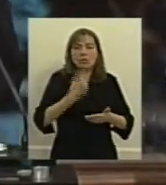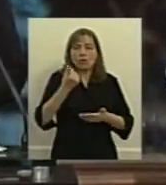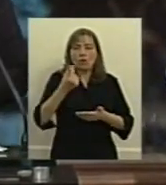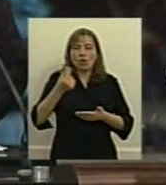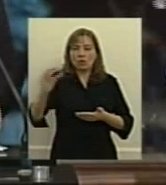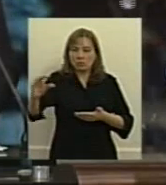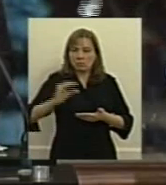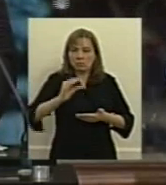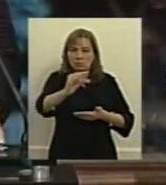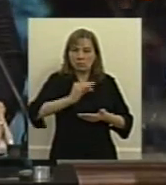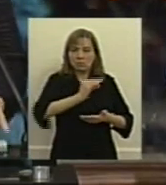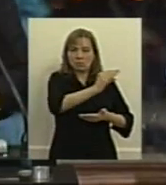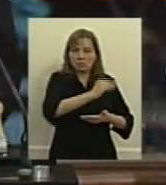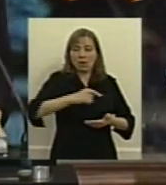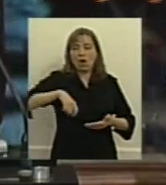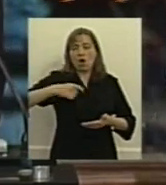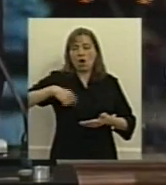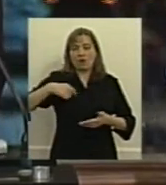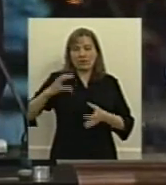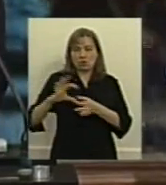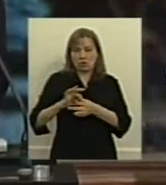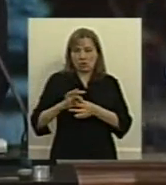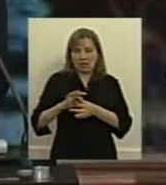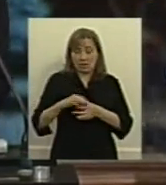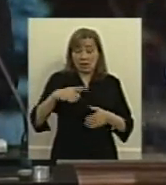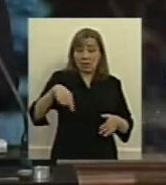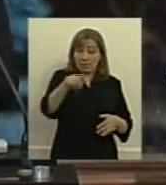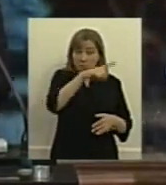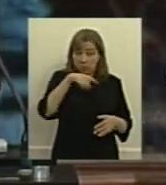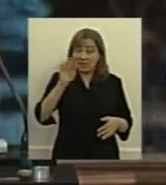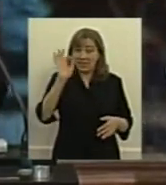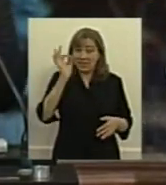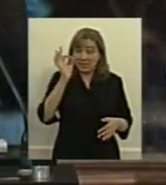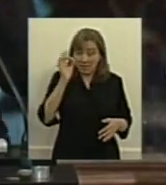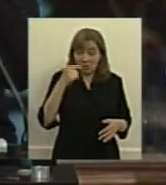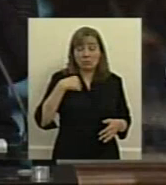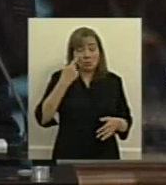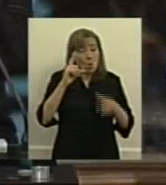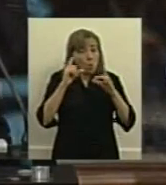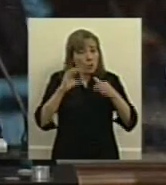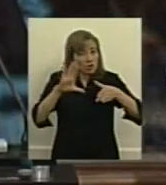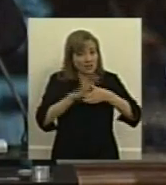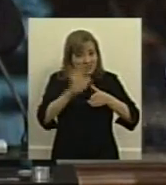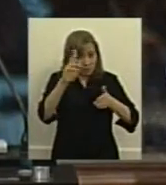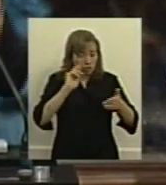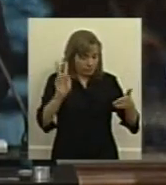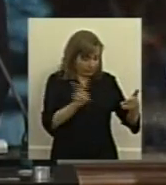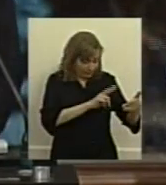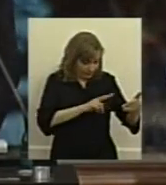obras sociales para que ustedes tengan una idea y no quiero errarle en la cifra por eso me voy a poner los lentes